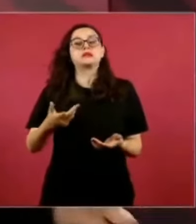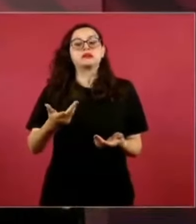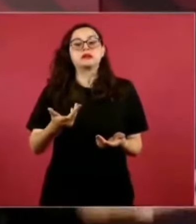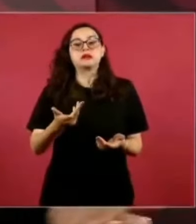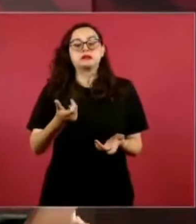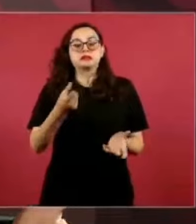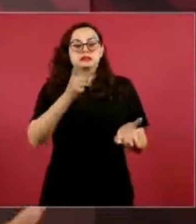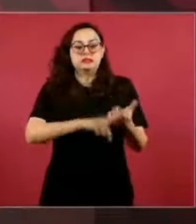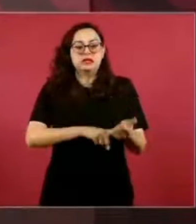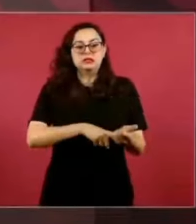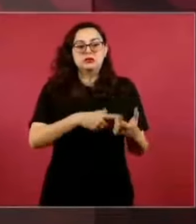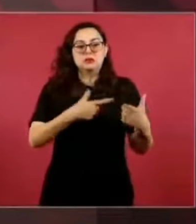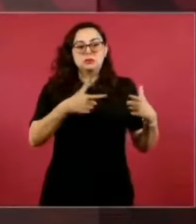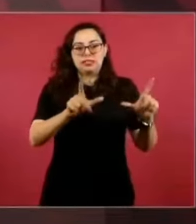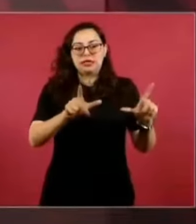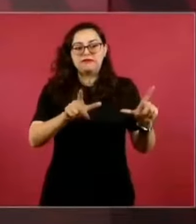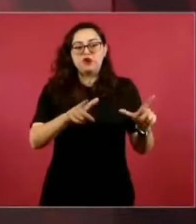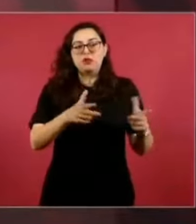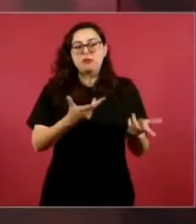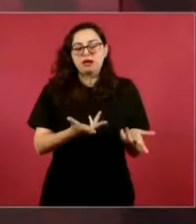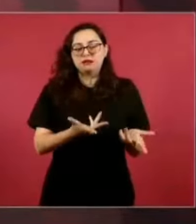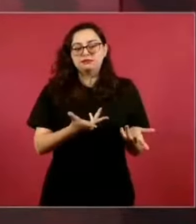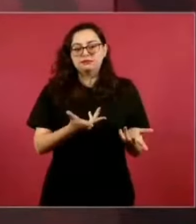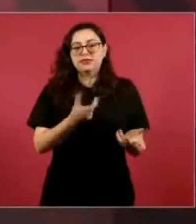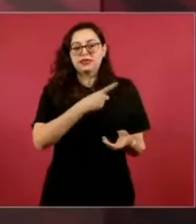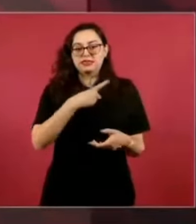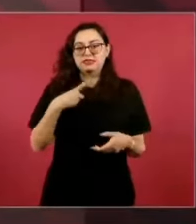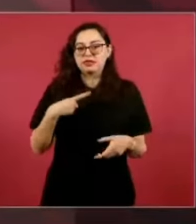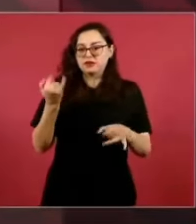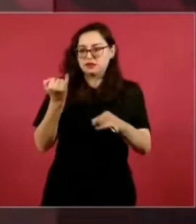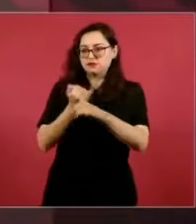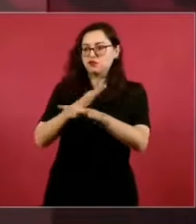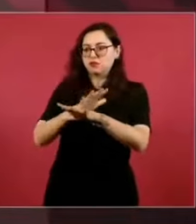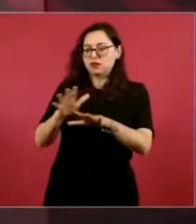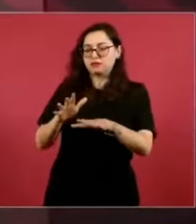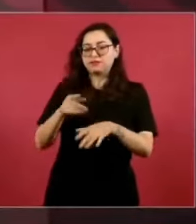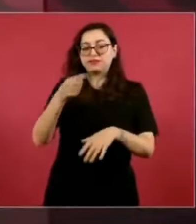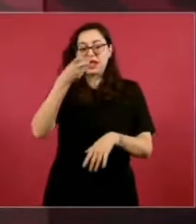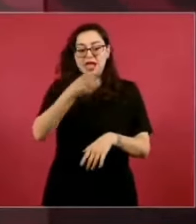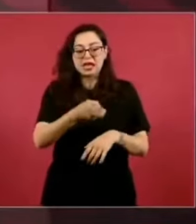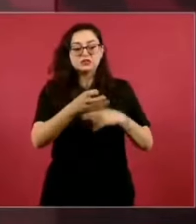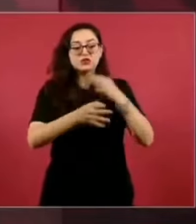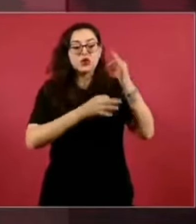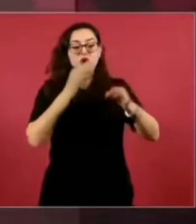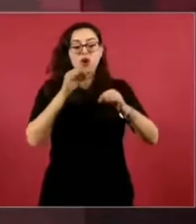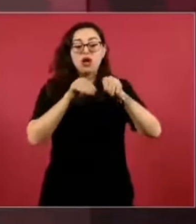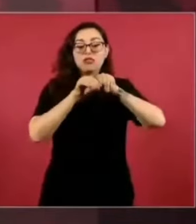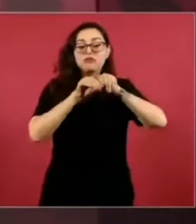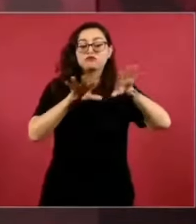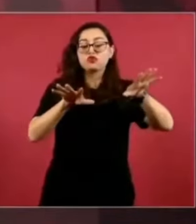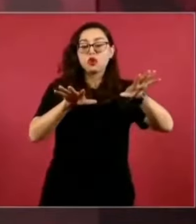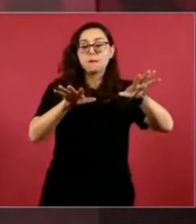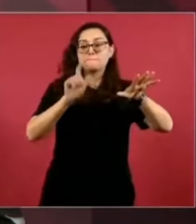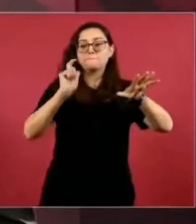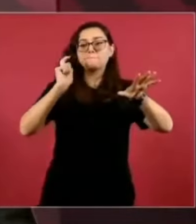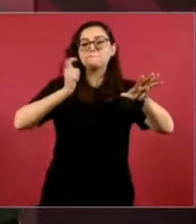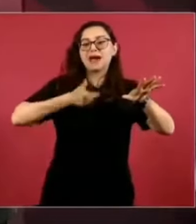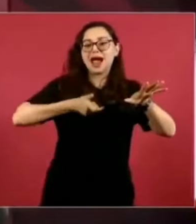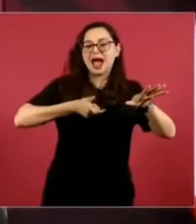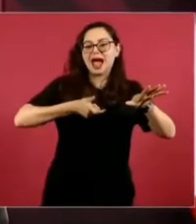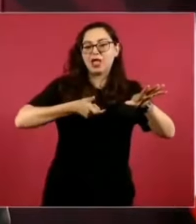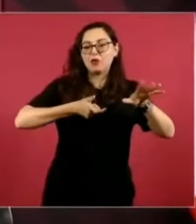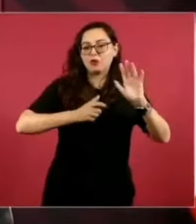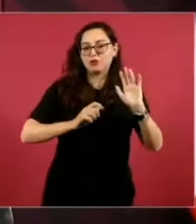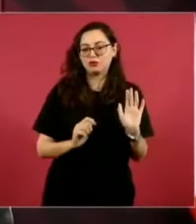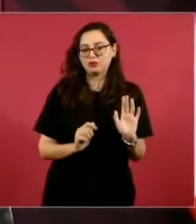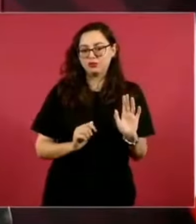más lo que es pagado, lo que podrían poner, hay un muñequito,